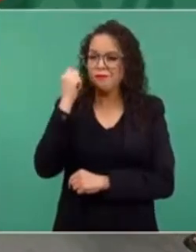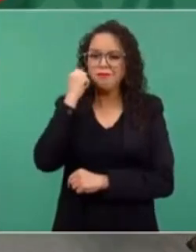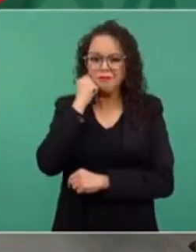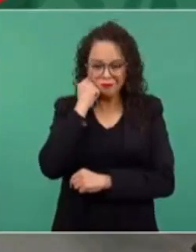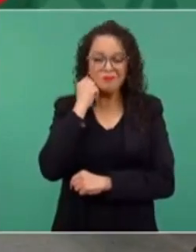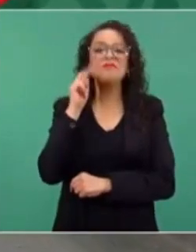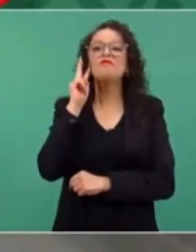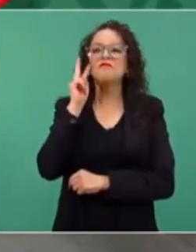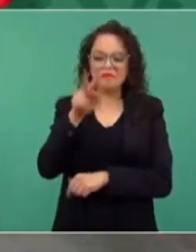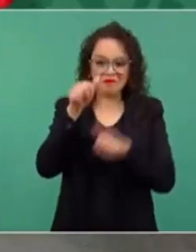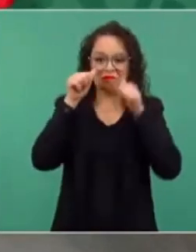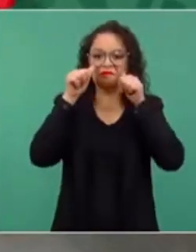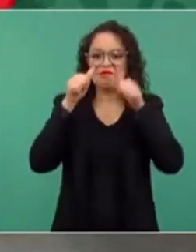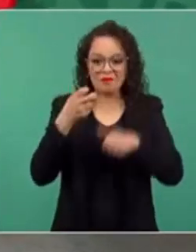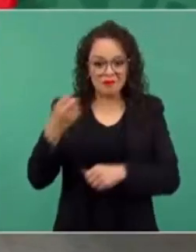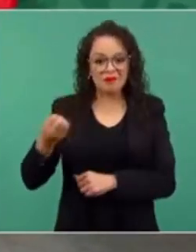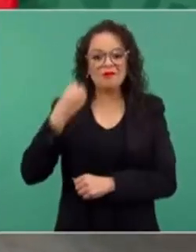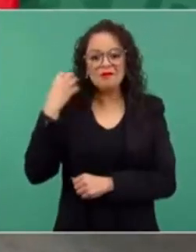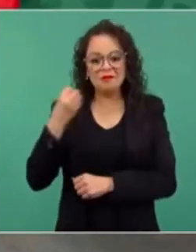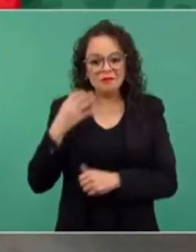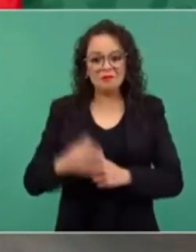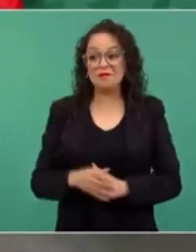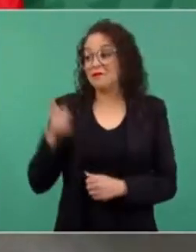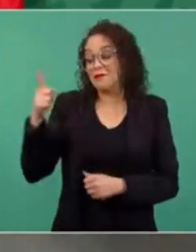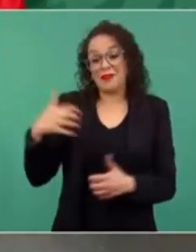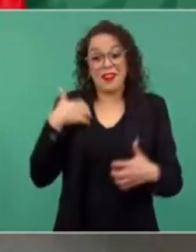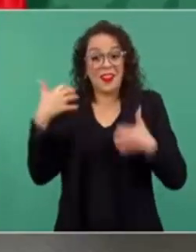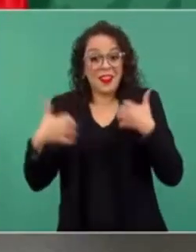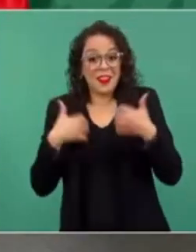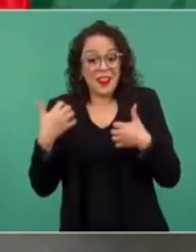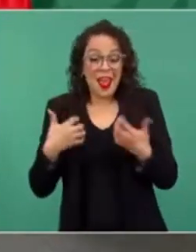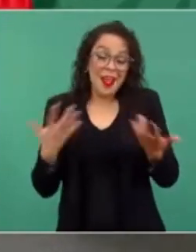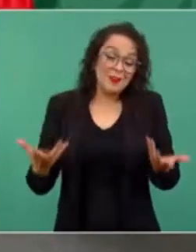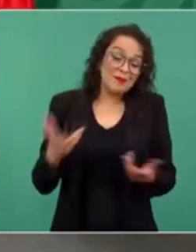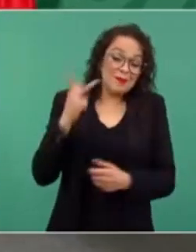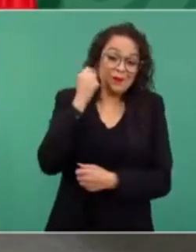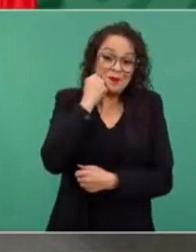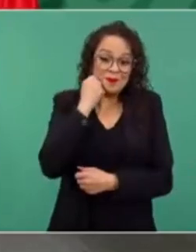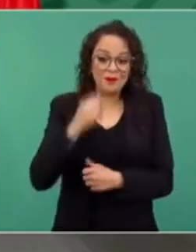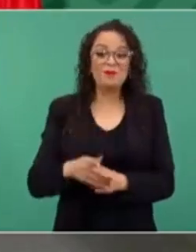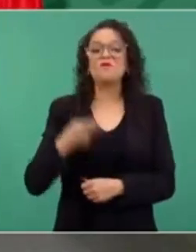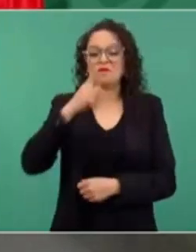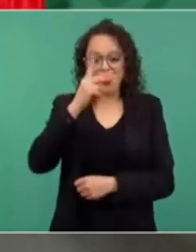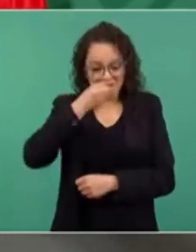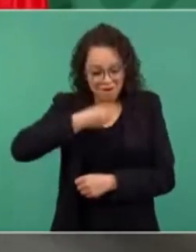aunque que estén, hagan coraje, las ven.